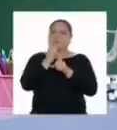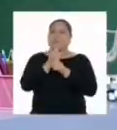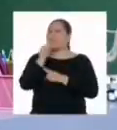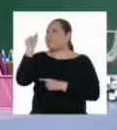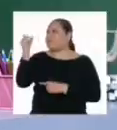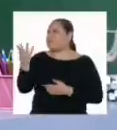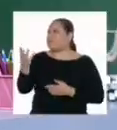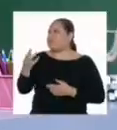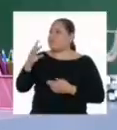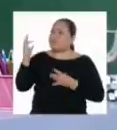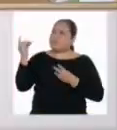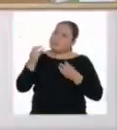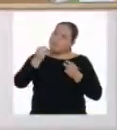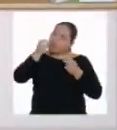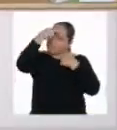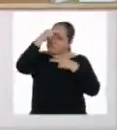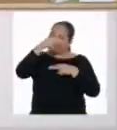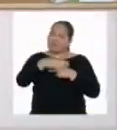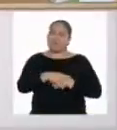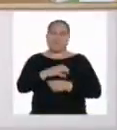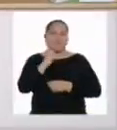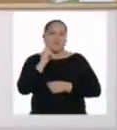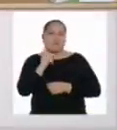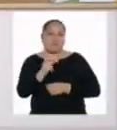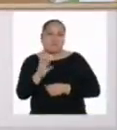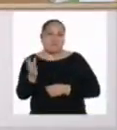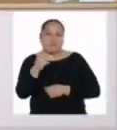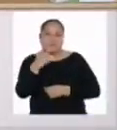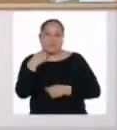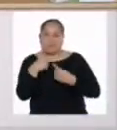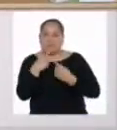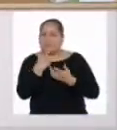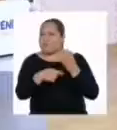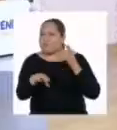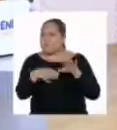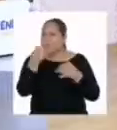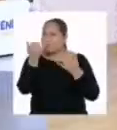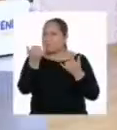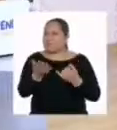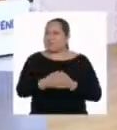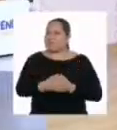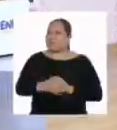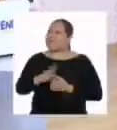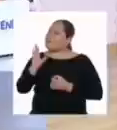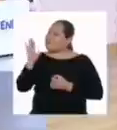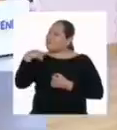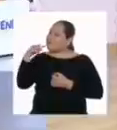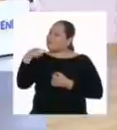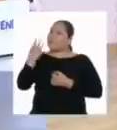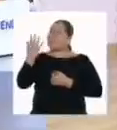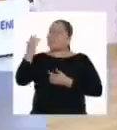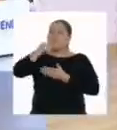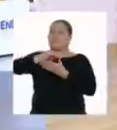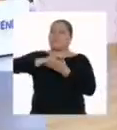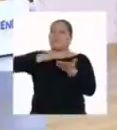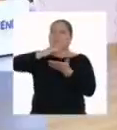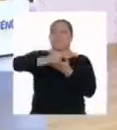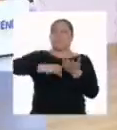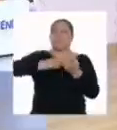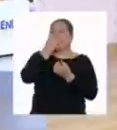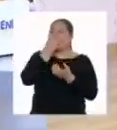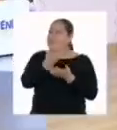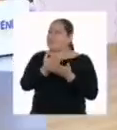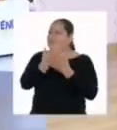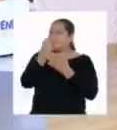hago un poco con el Rapi Noticiero. Bueno, aún no me has contado en qué andan hoy. Le cuento que he recibido muy buenos